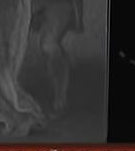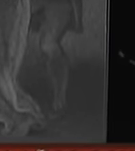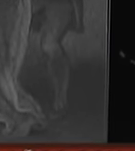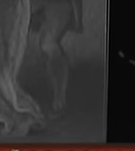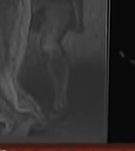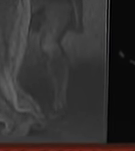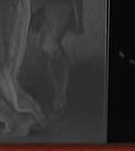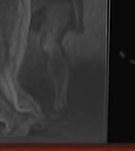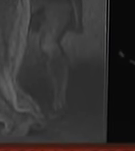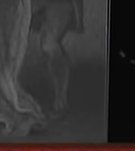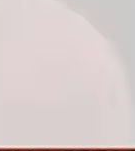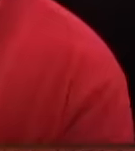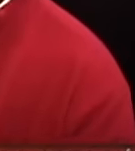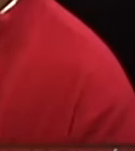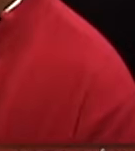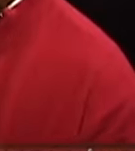móvil